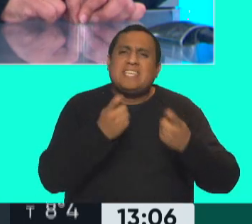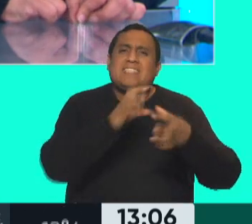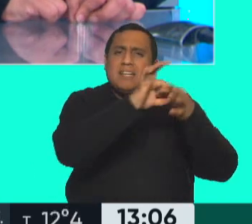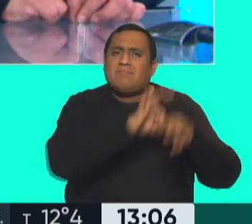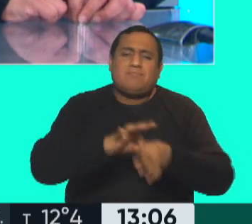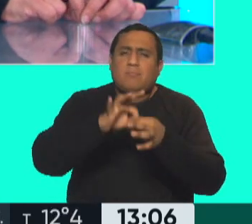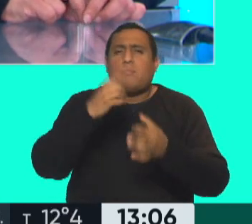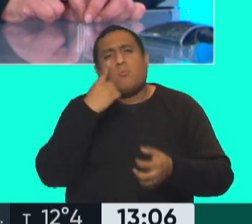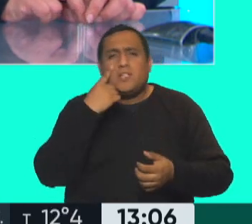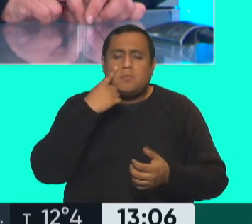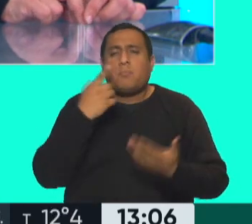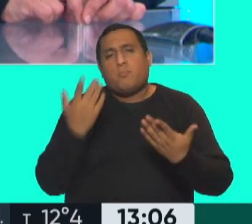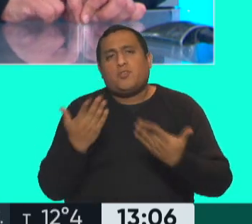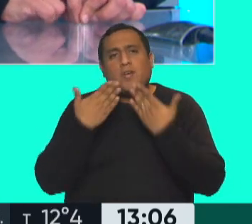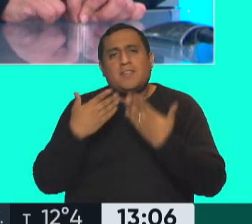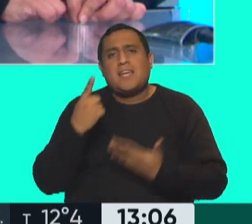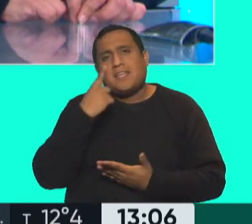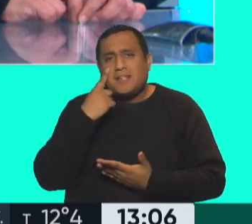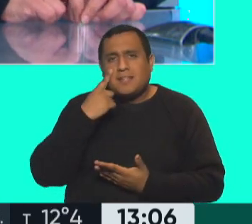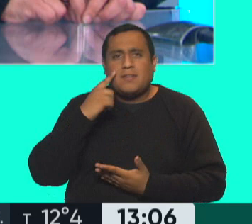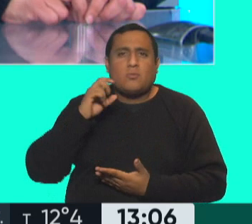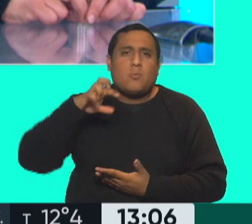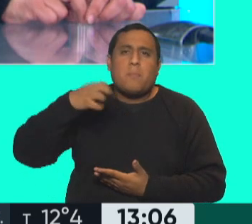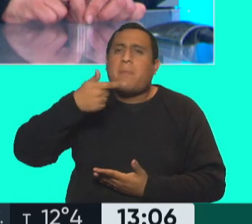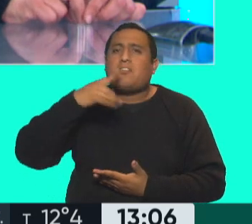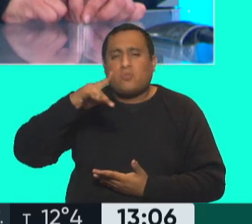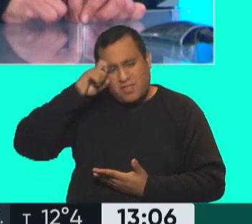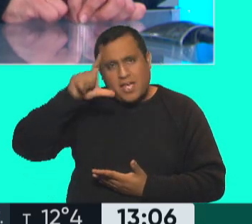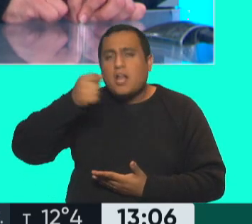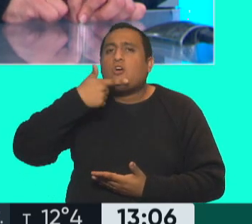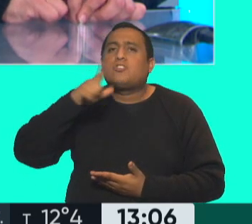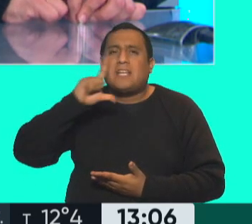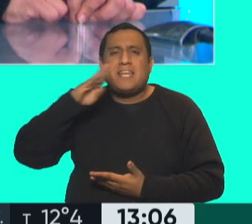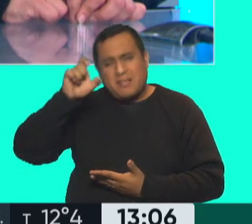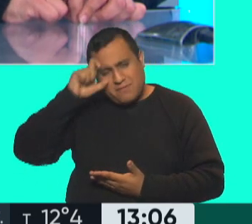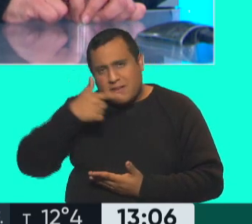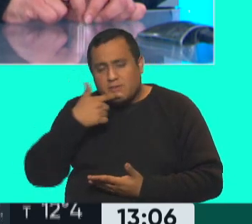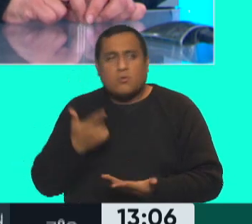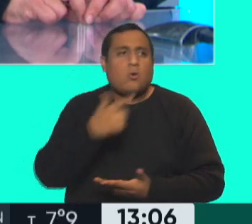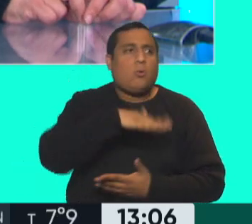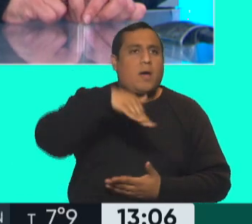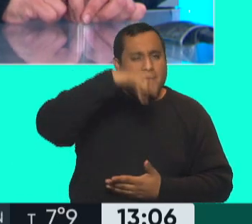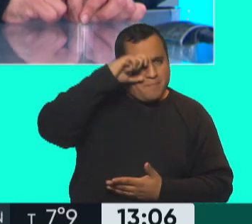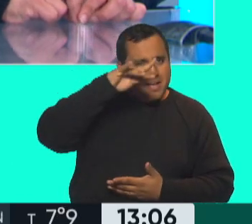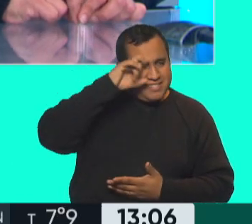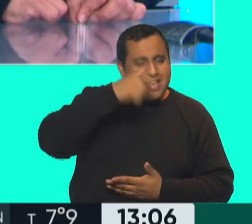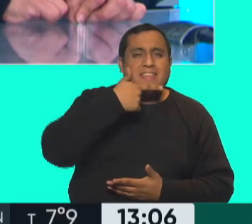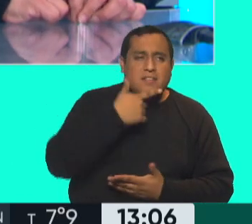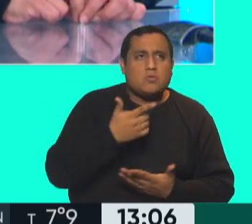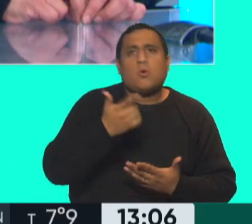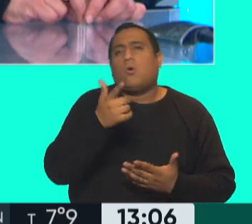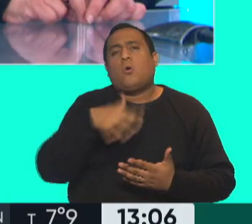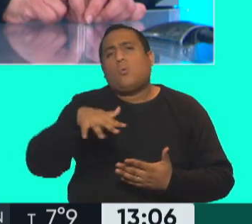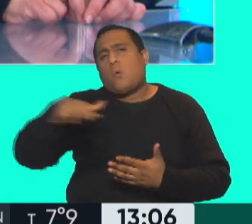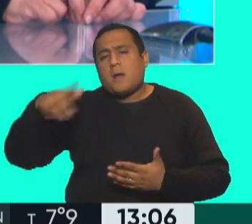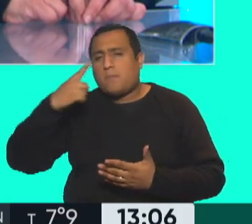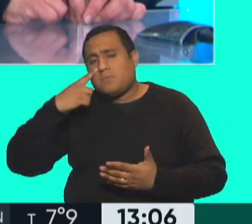por eso le agradecemos tanto, por ejemplo, al Intendente de Paso de los Libres, al Intendente de Mercedes, muchas autoridades municipales de la provincia